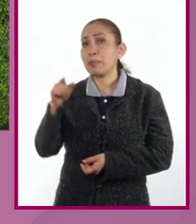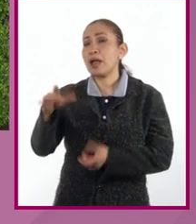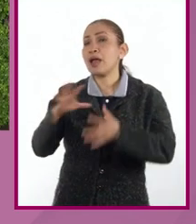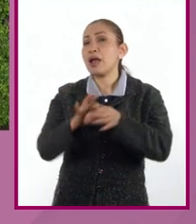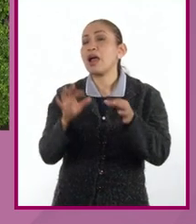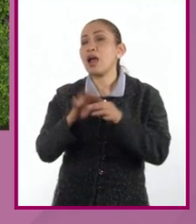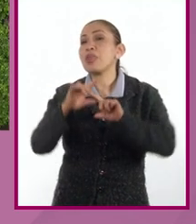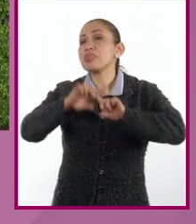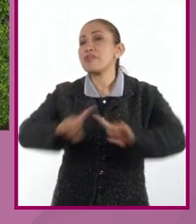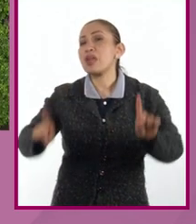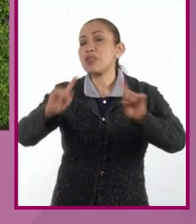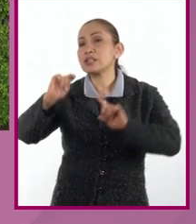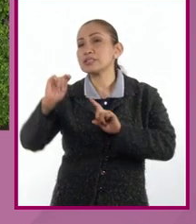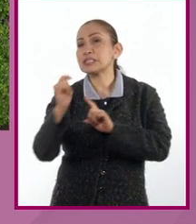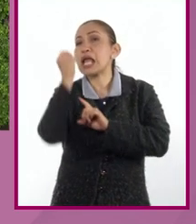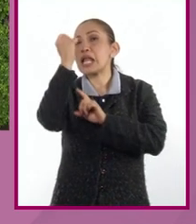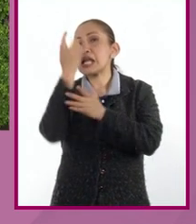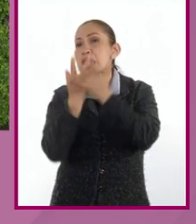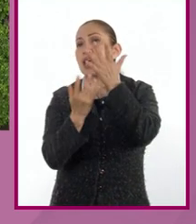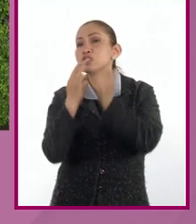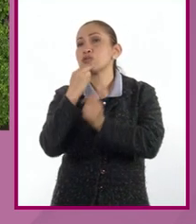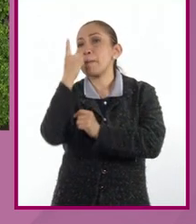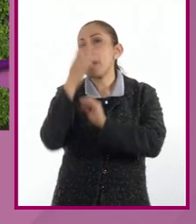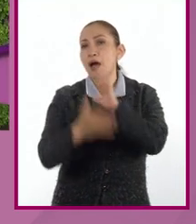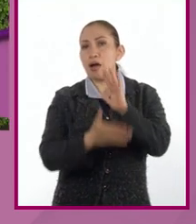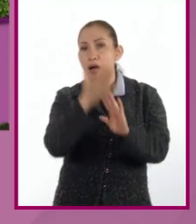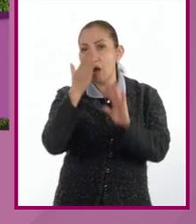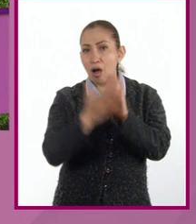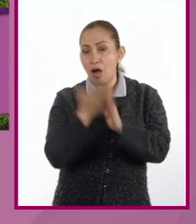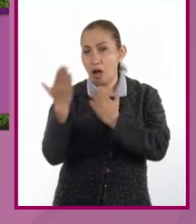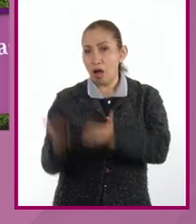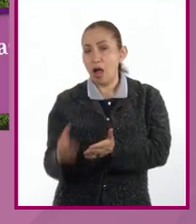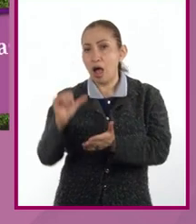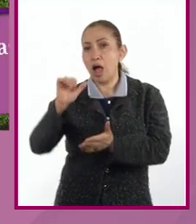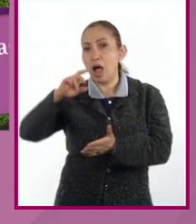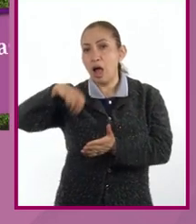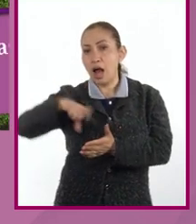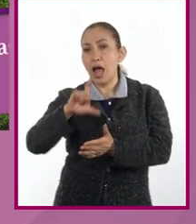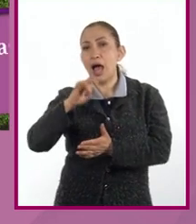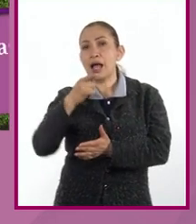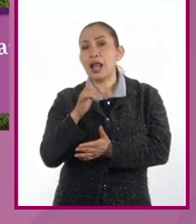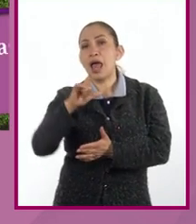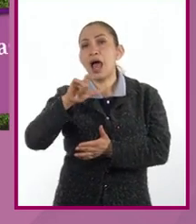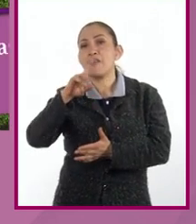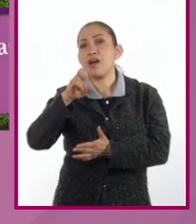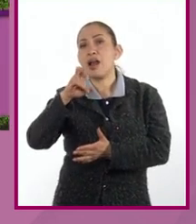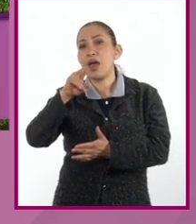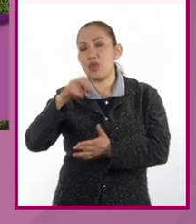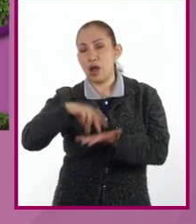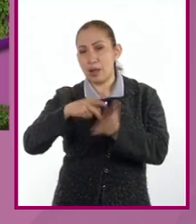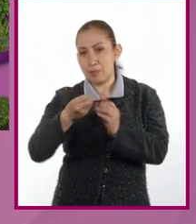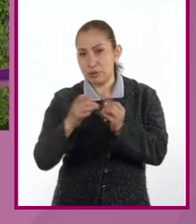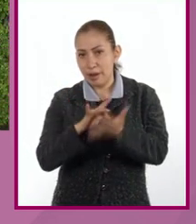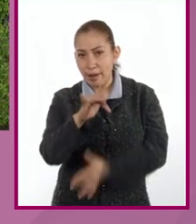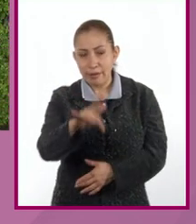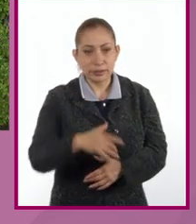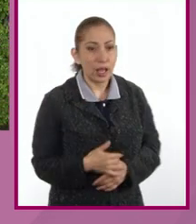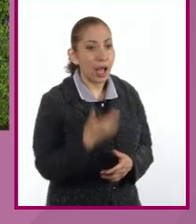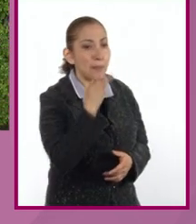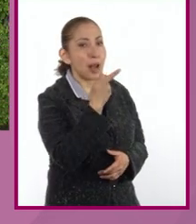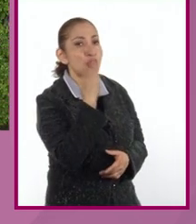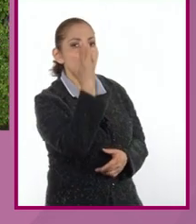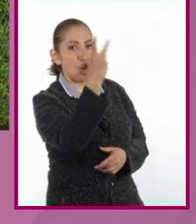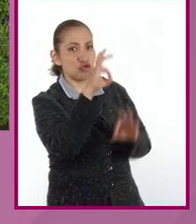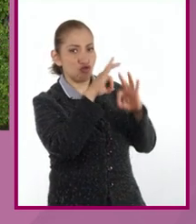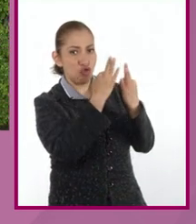acerca de distintas técnicas que se emplean en la construcción. Estamos con el arquitecto Ángel Alvarado. Arquitecto, muchas gracias. Pues vamos a hablar